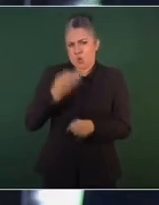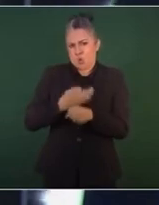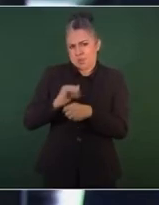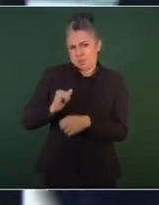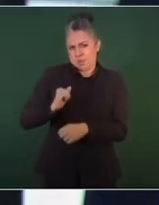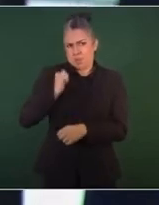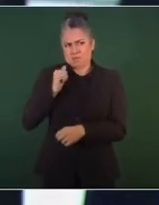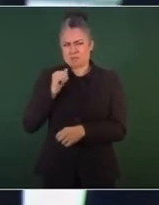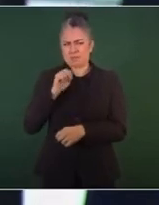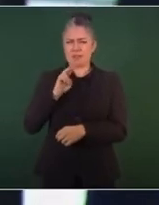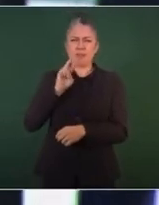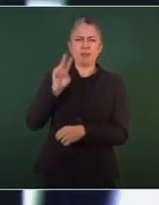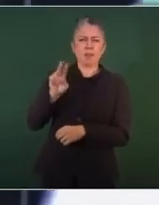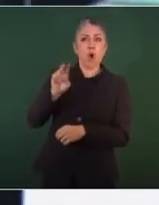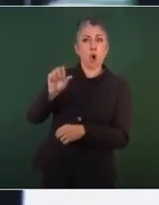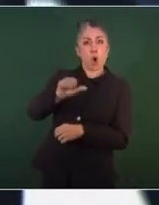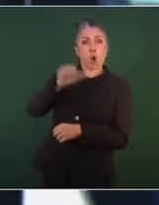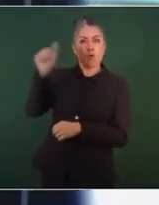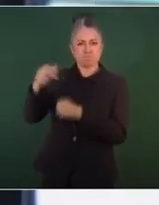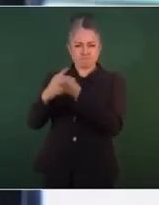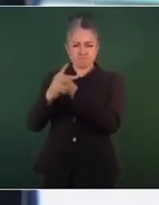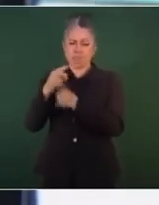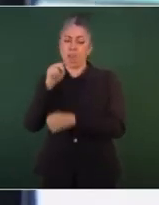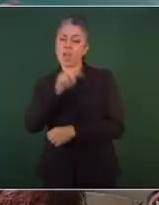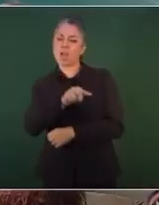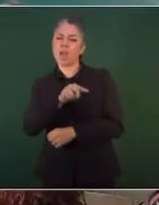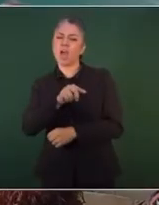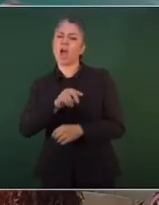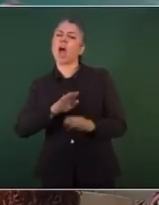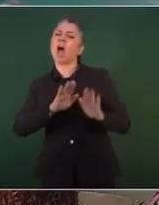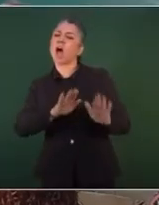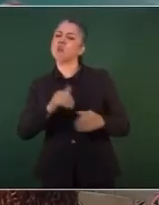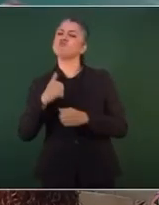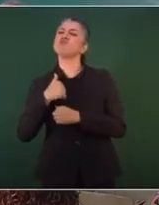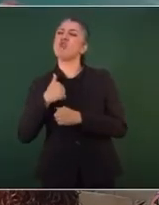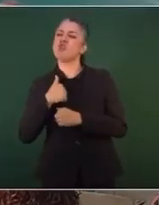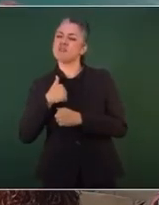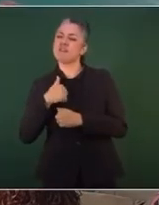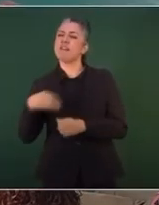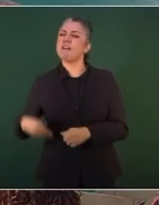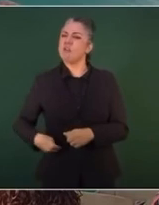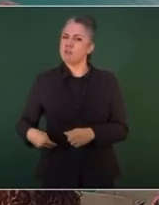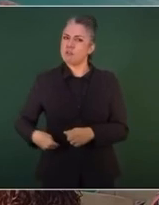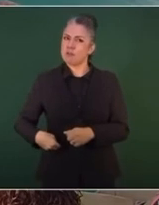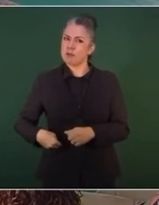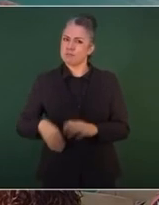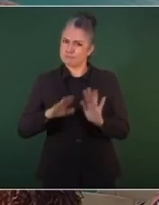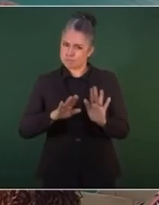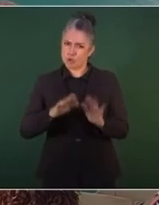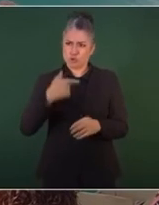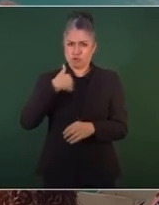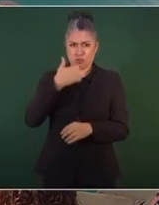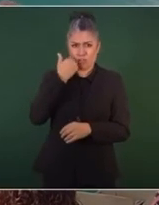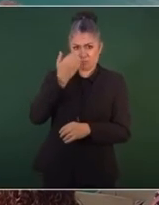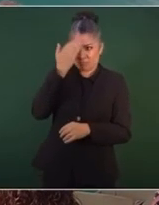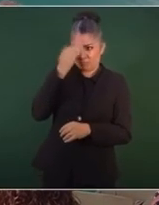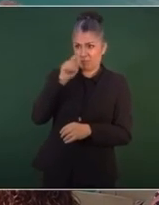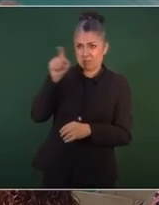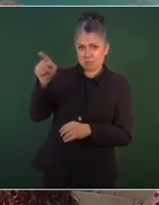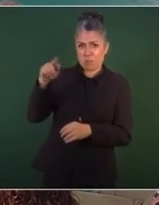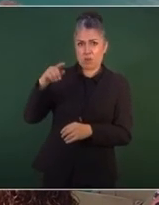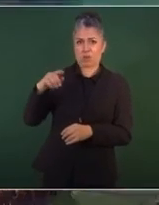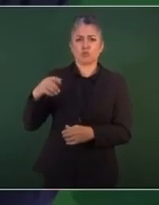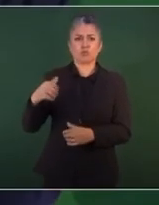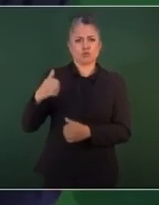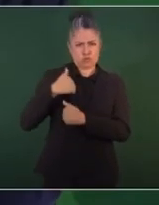postura frente a estas acusaciones que se les hacen. Pues es la que he sostenido. Quisiera conocer la opinión de los secretarios. Yo